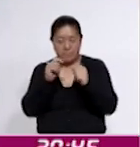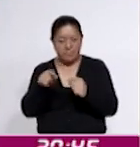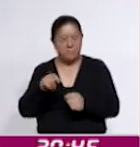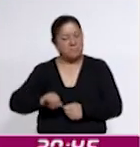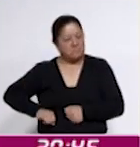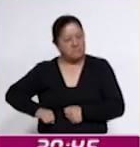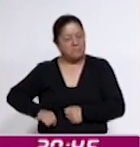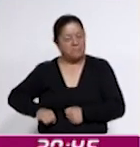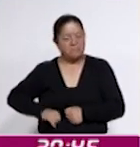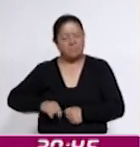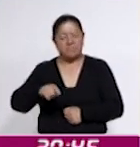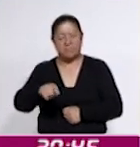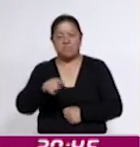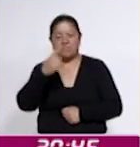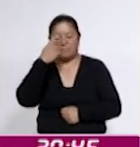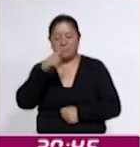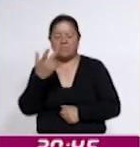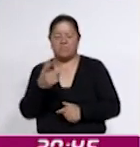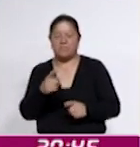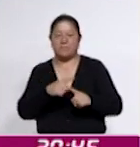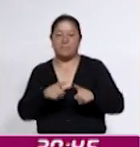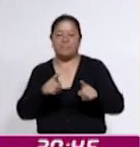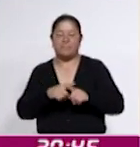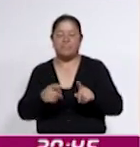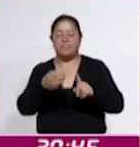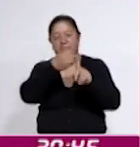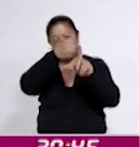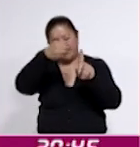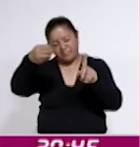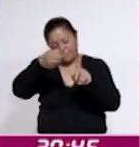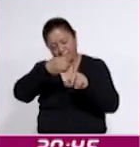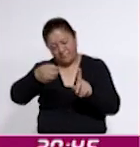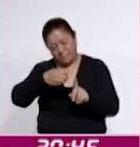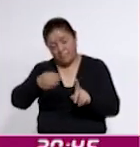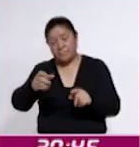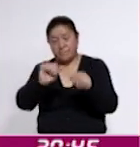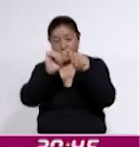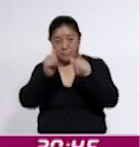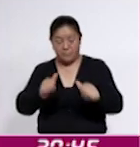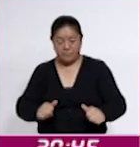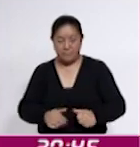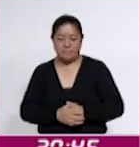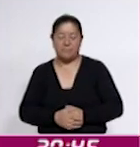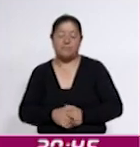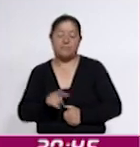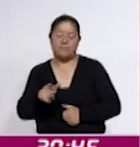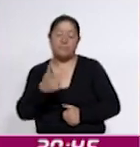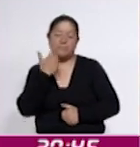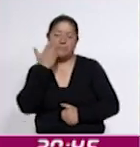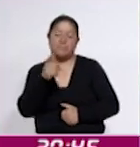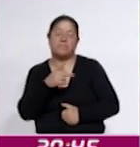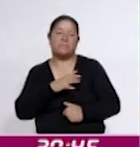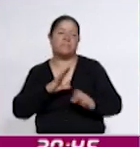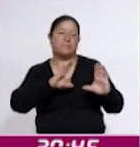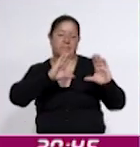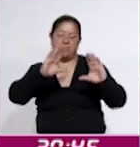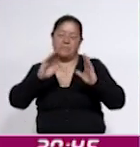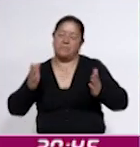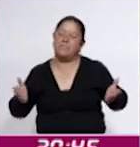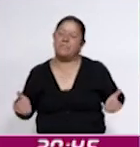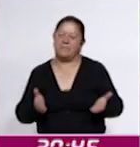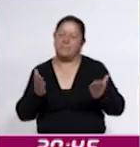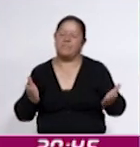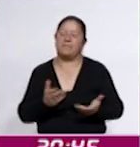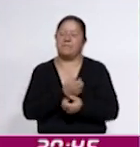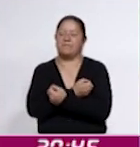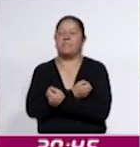por una amplia gama de disciplinas, oficios y artesanías. De esta manera se busca fomentar la expresión creativa y el arraigo a